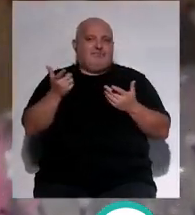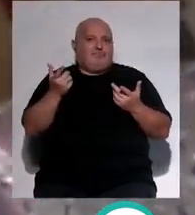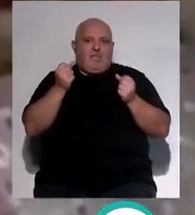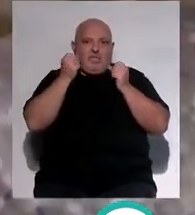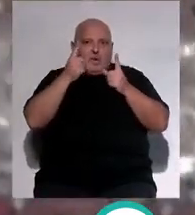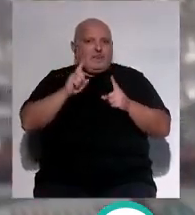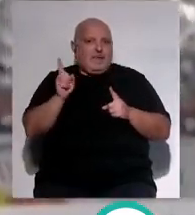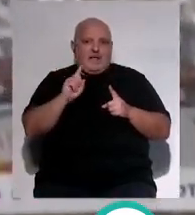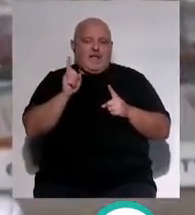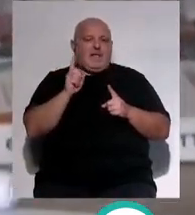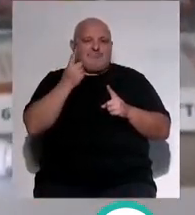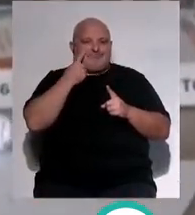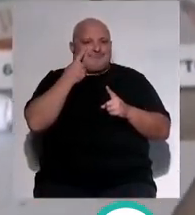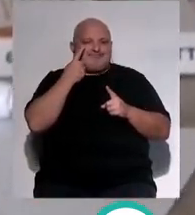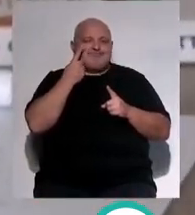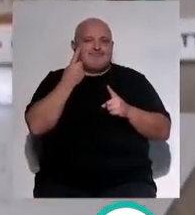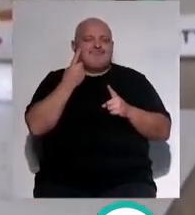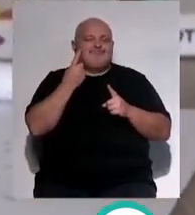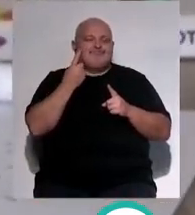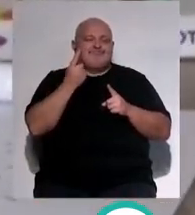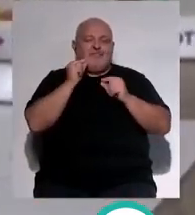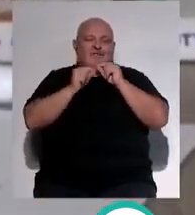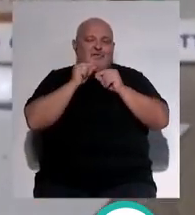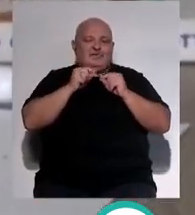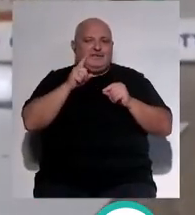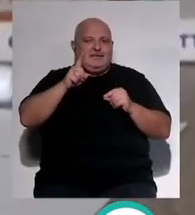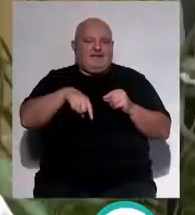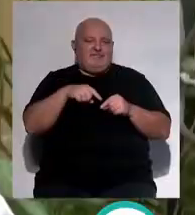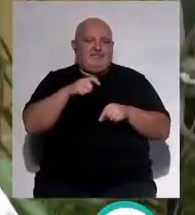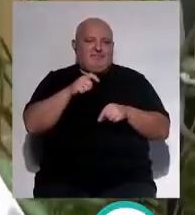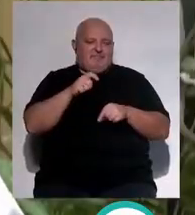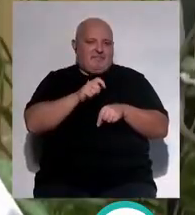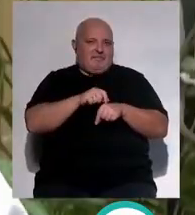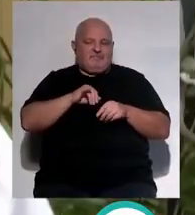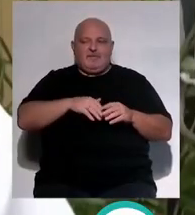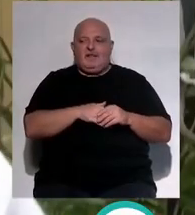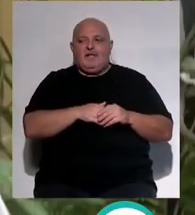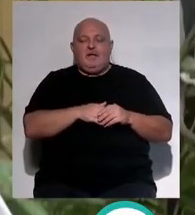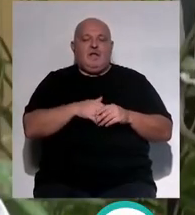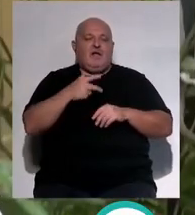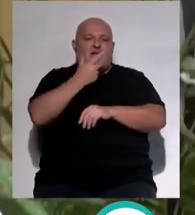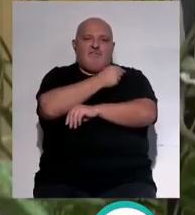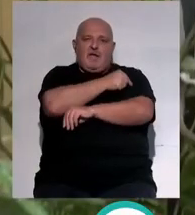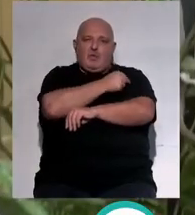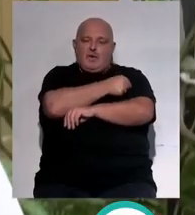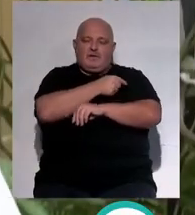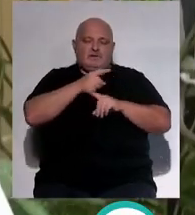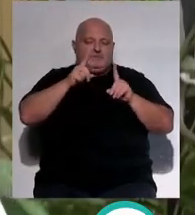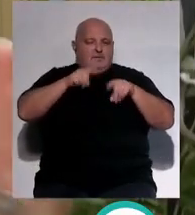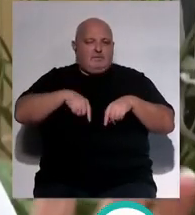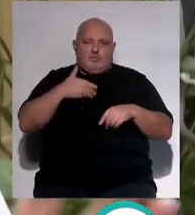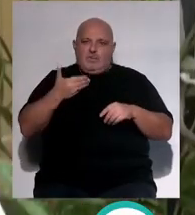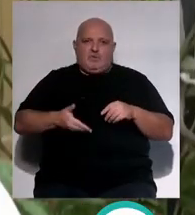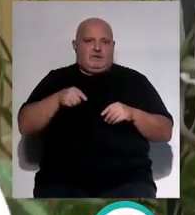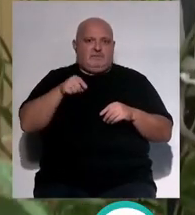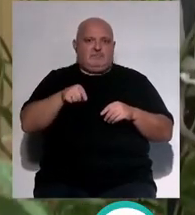transmitir toda la carga viral o la carga de enfermedad que tienes y vacunación esas son las